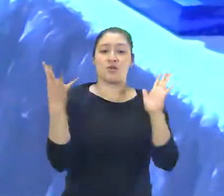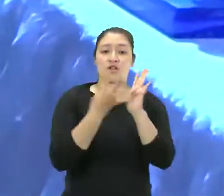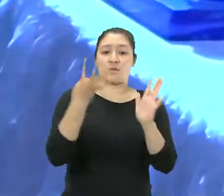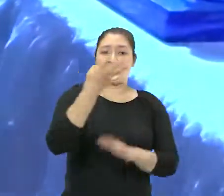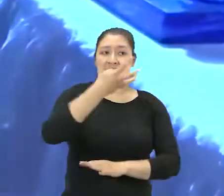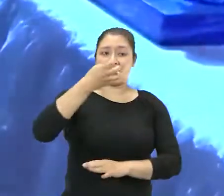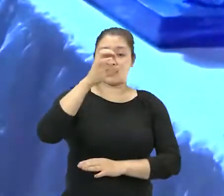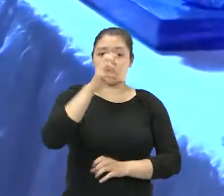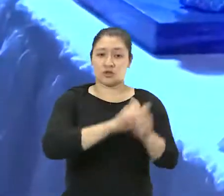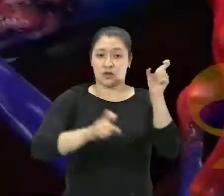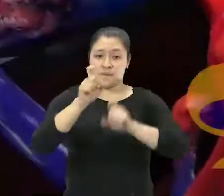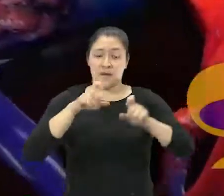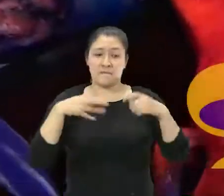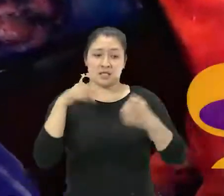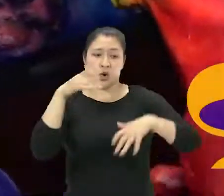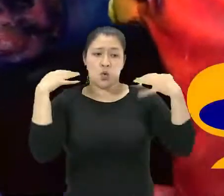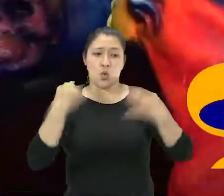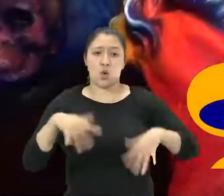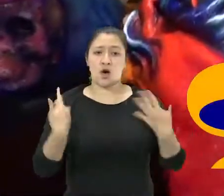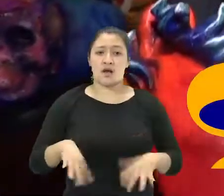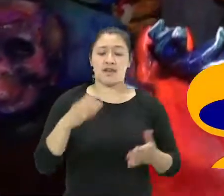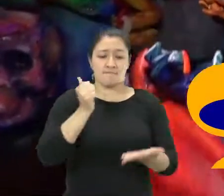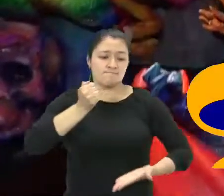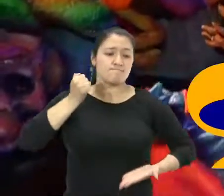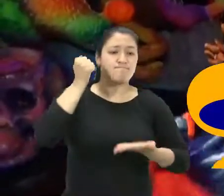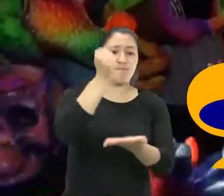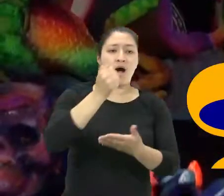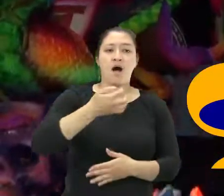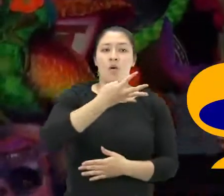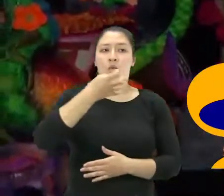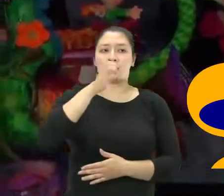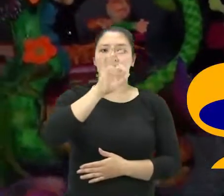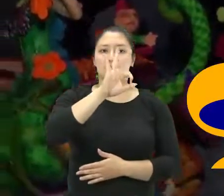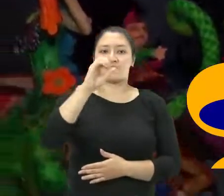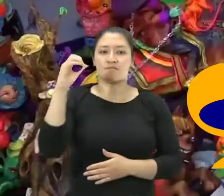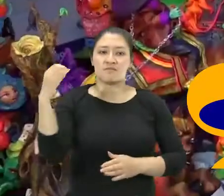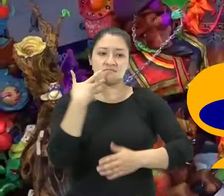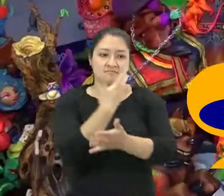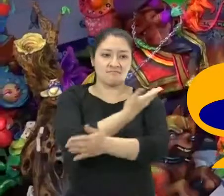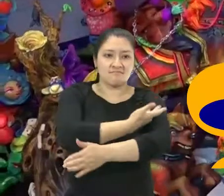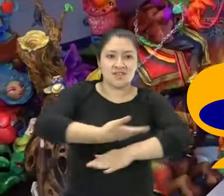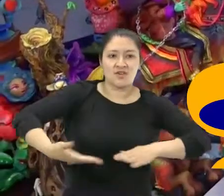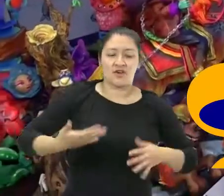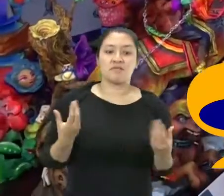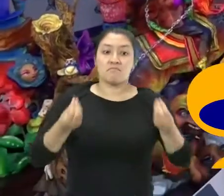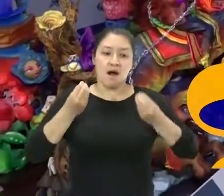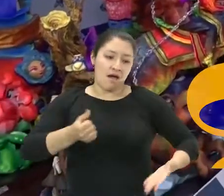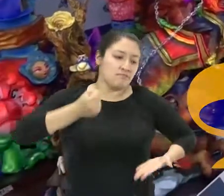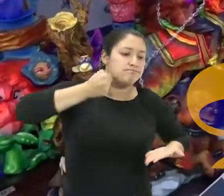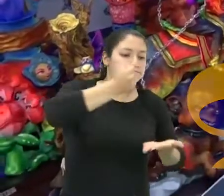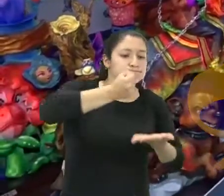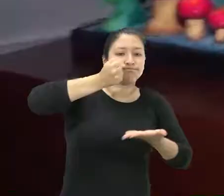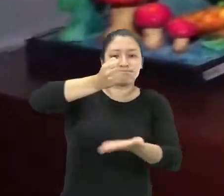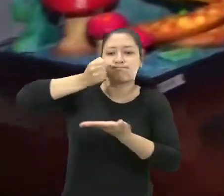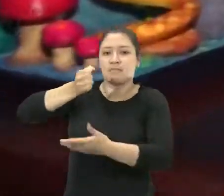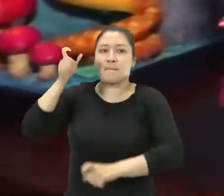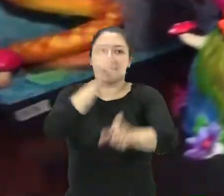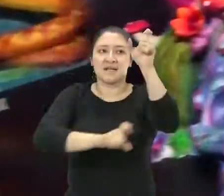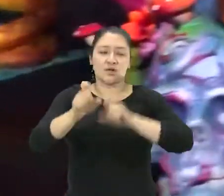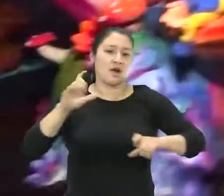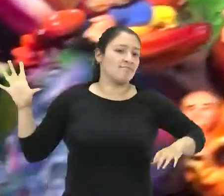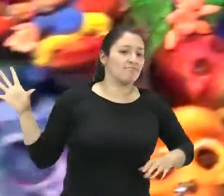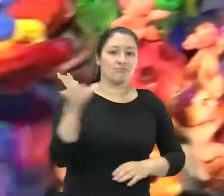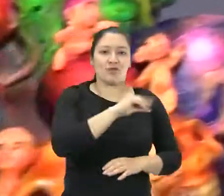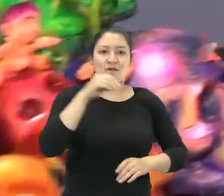Son más de 4200 millones que siempre lo hacemos es el reconocimiento a los incentivos económicos que se hace a los artistas,